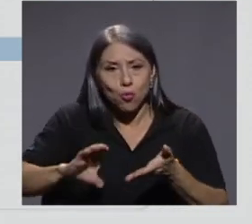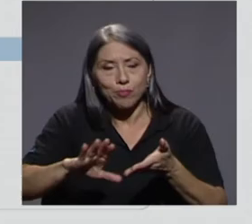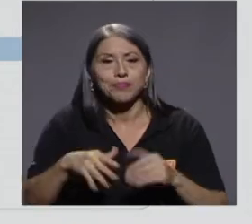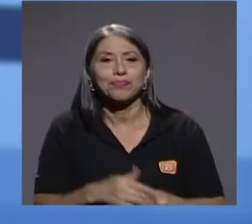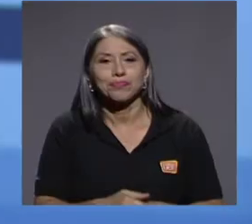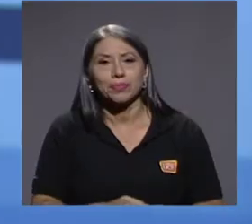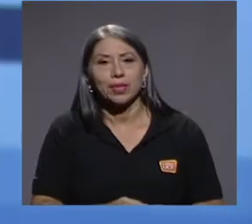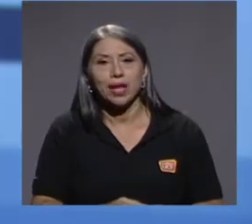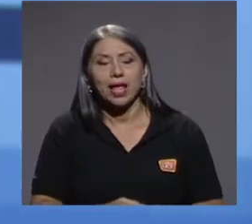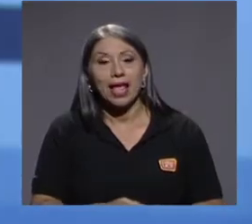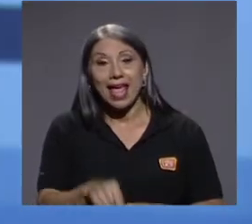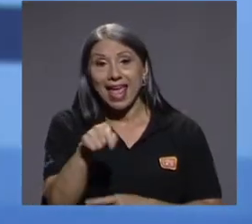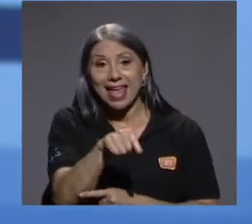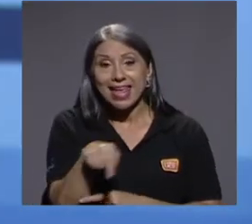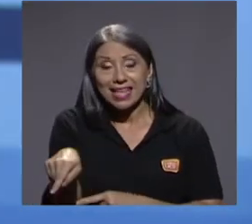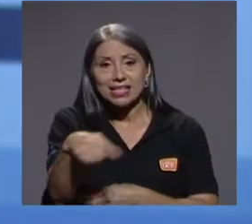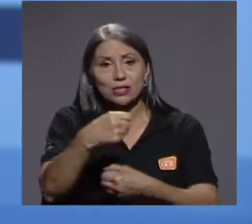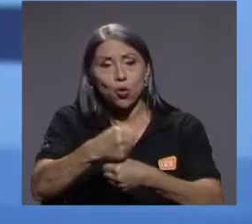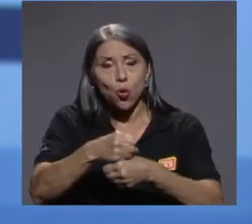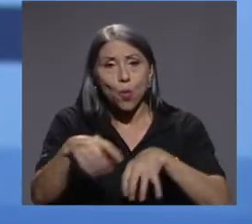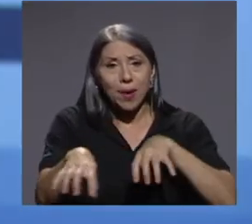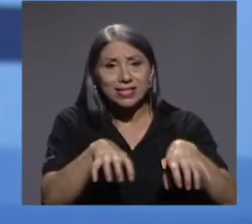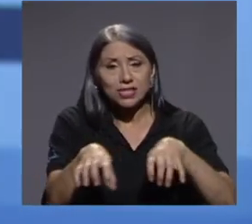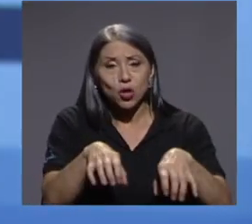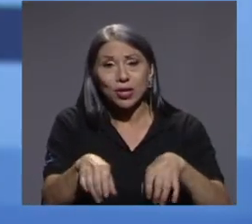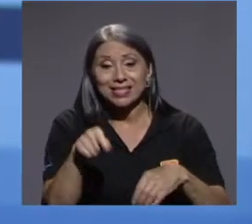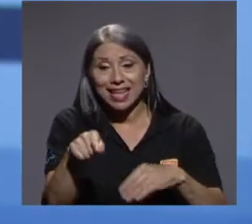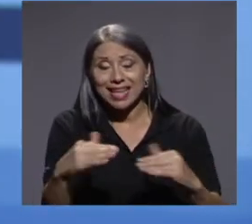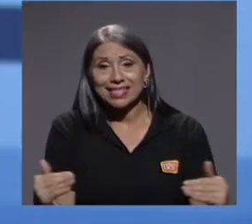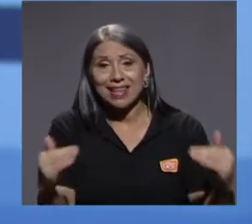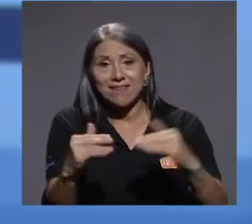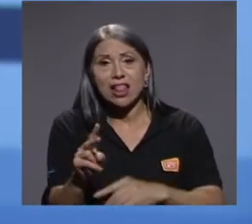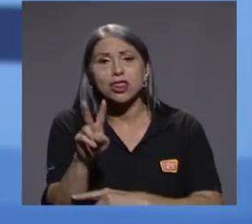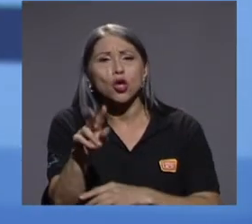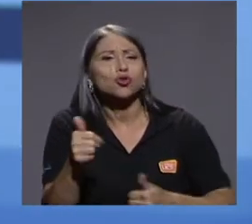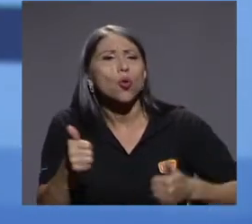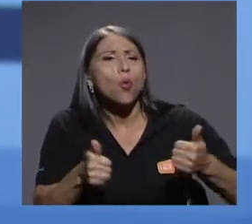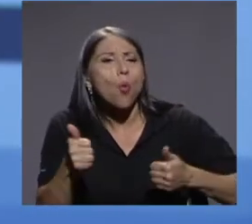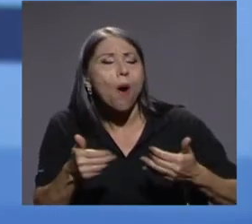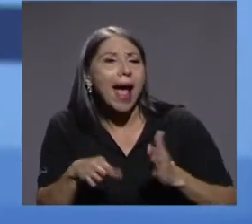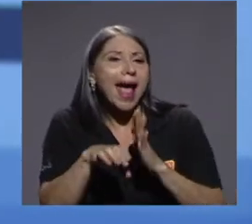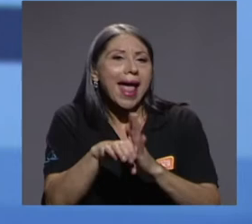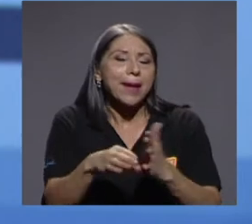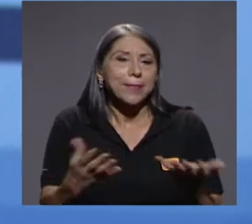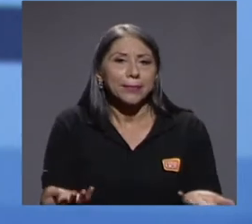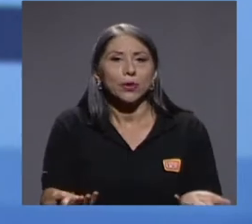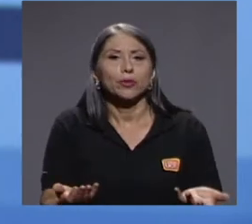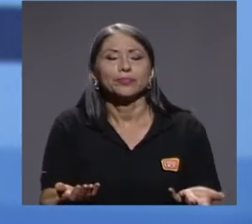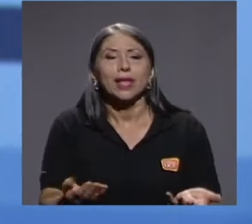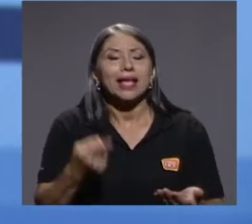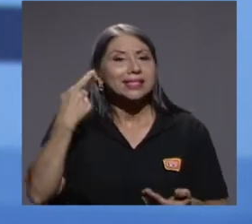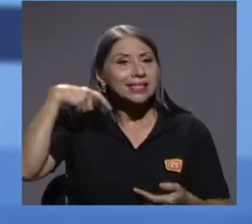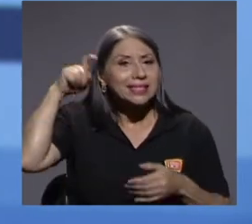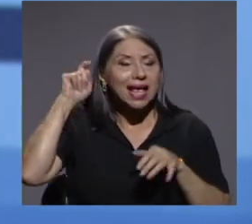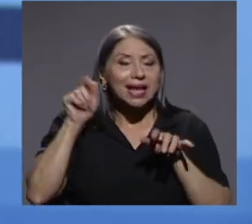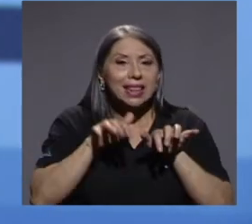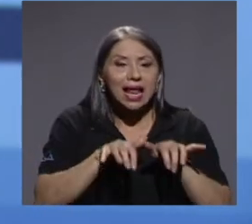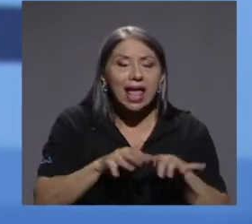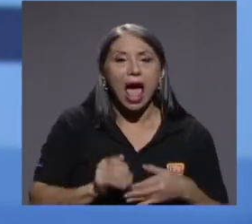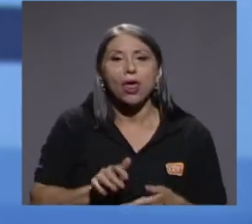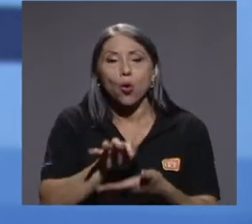colegio. En estas ocupaciones, en este nivel de ocupaciones encontramos ocupaciones tales como secretariado,